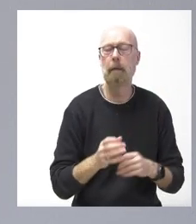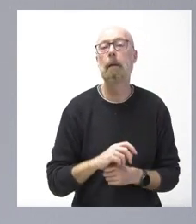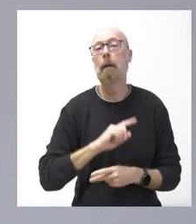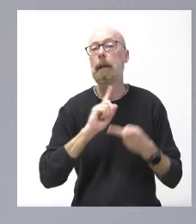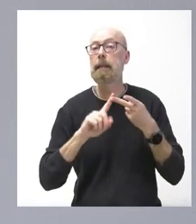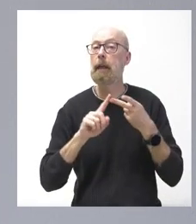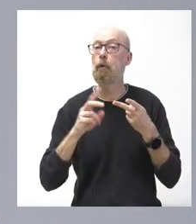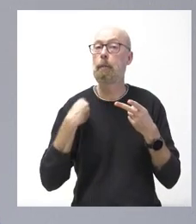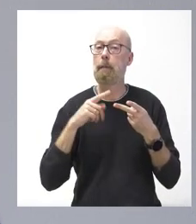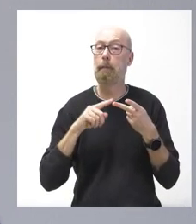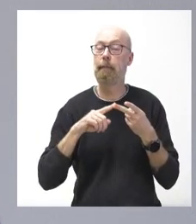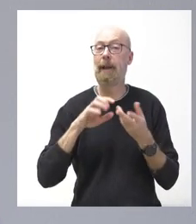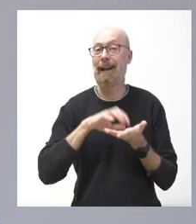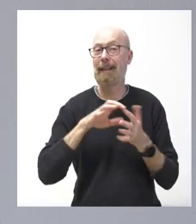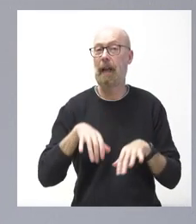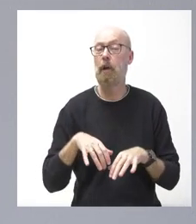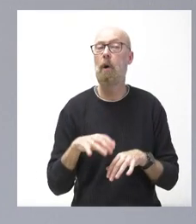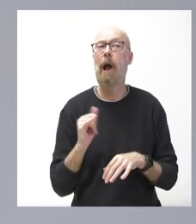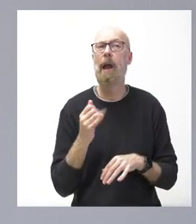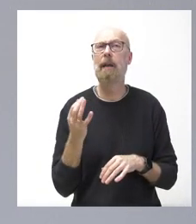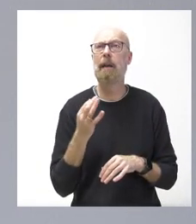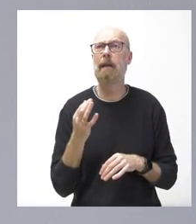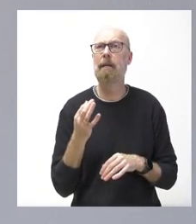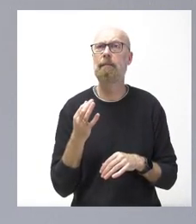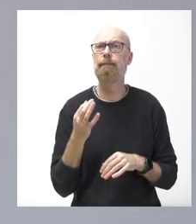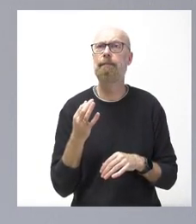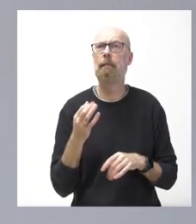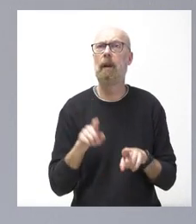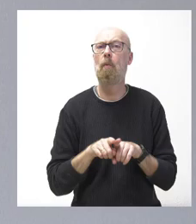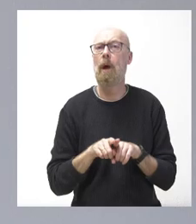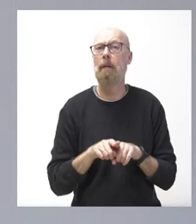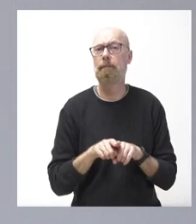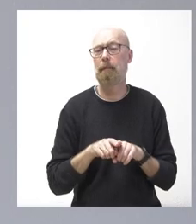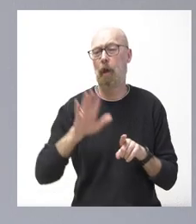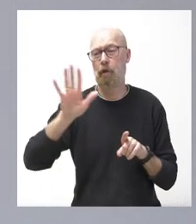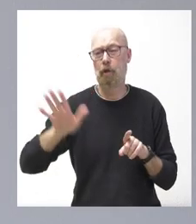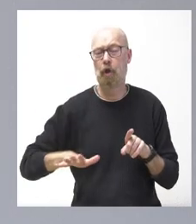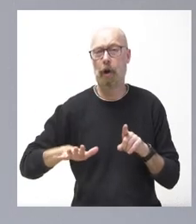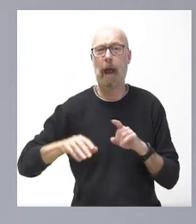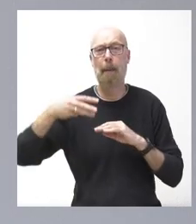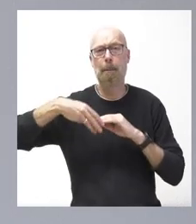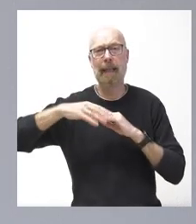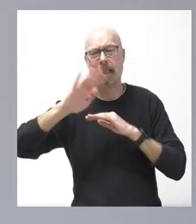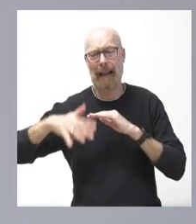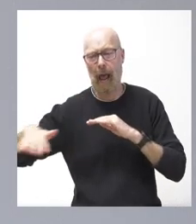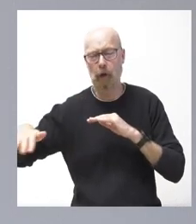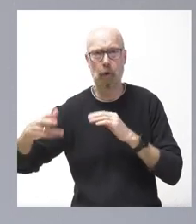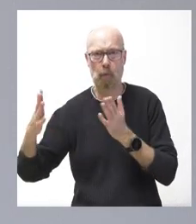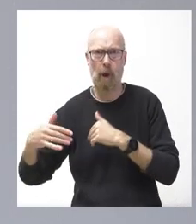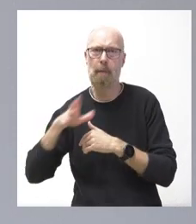León, lógicamente, no es una comunidad del ámbito mediterráneo donde el riesgo de danas y de gotas frías